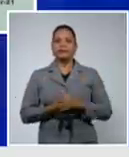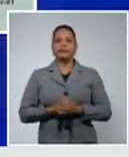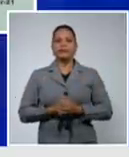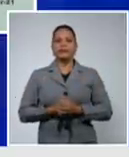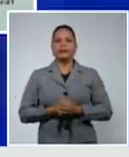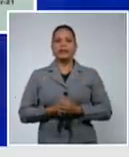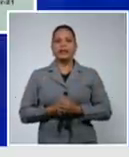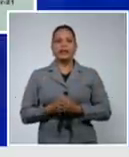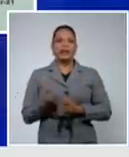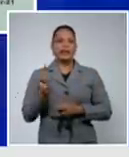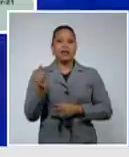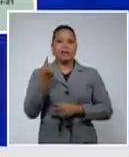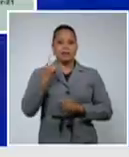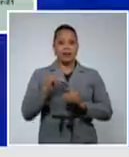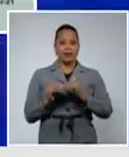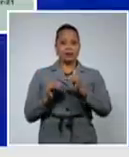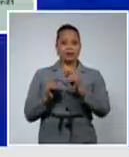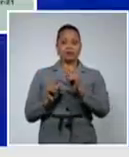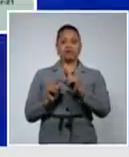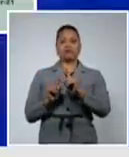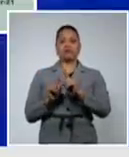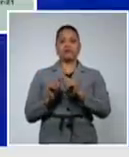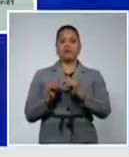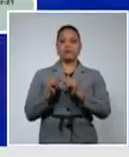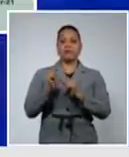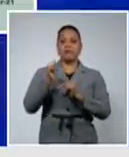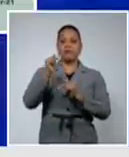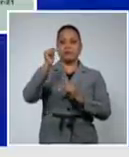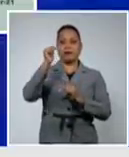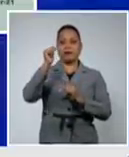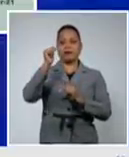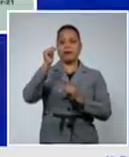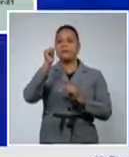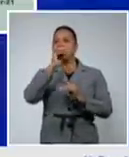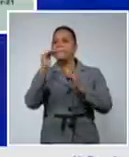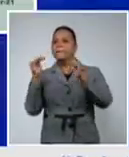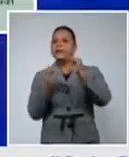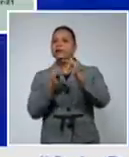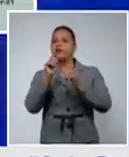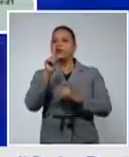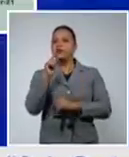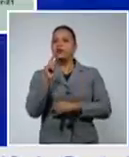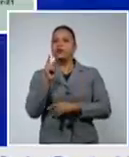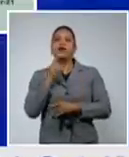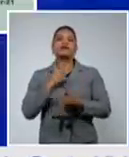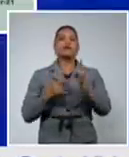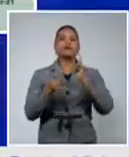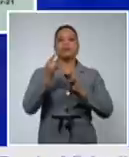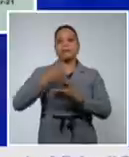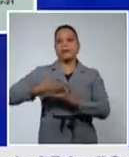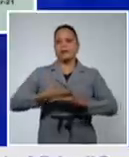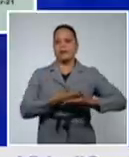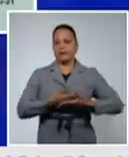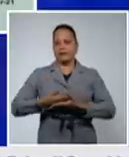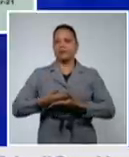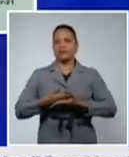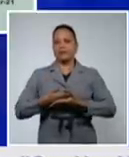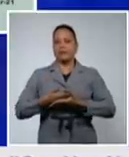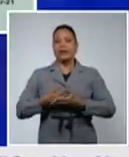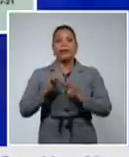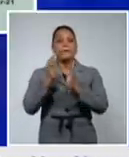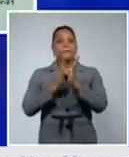primer barra es la de menores de un año la de lactante fíjense en el mes de febrero